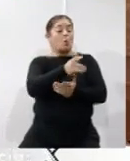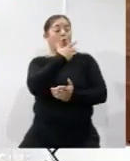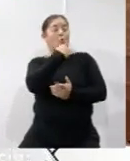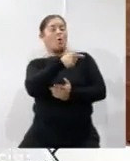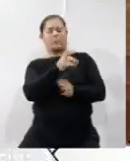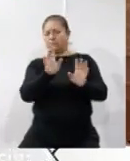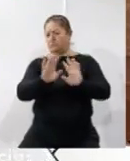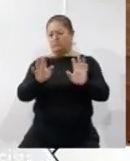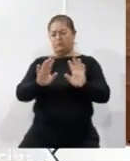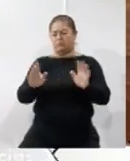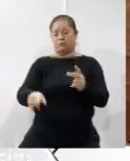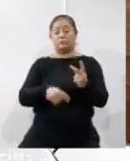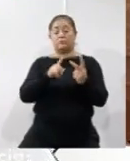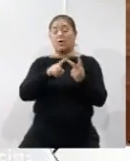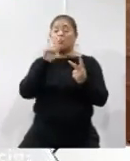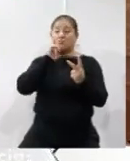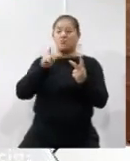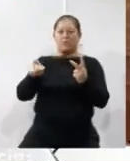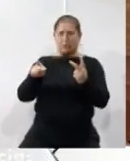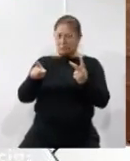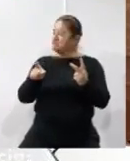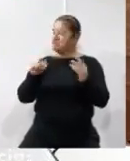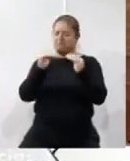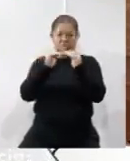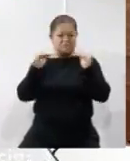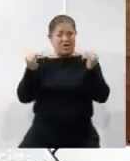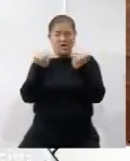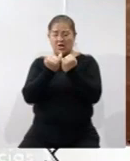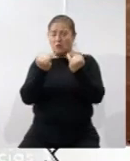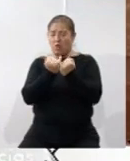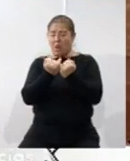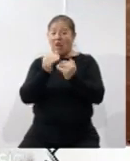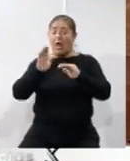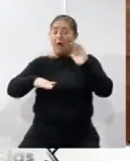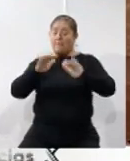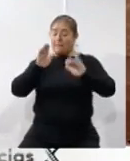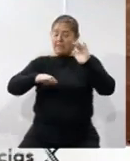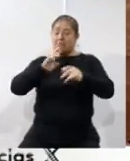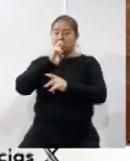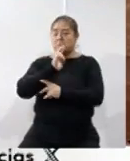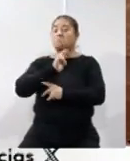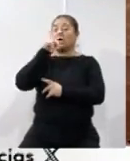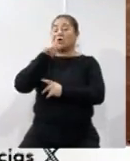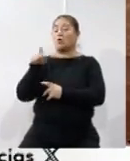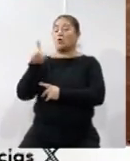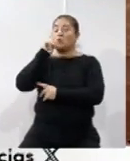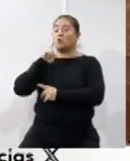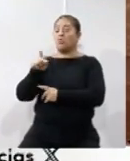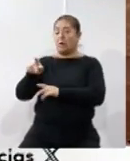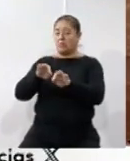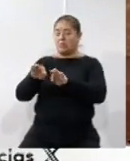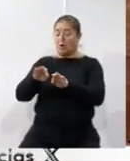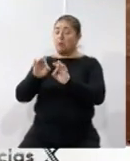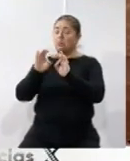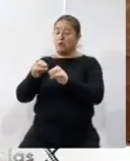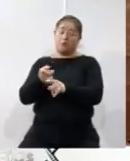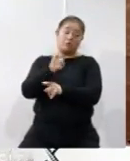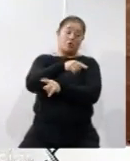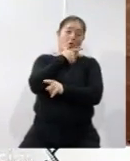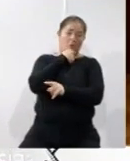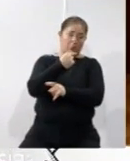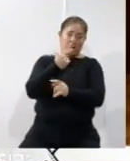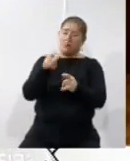exacto. Y dos, que el desempeño de las mujeres es igual o en muchas ocasiones mejor que la de nosotros los